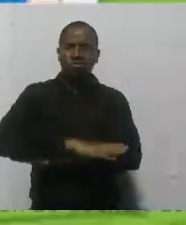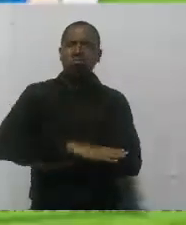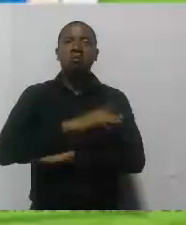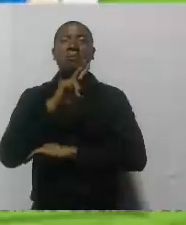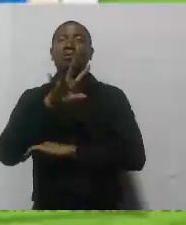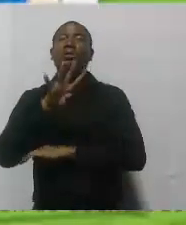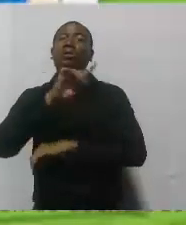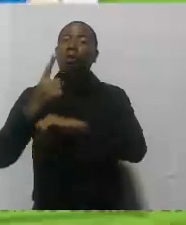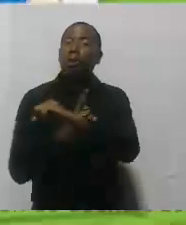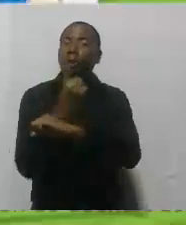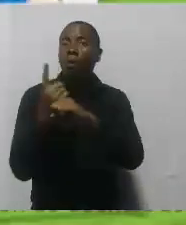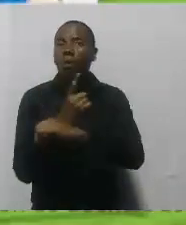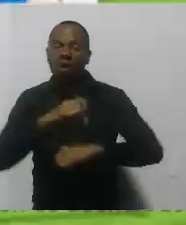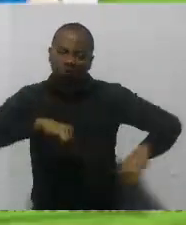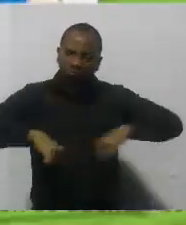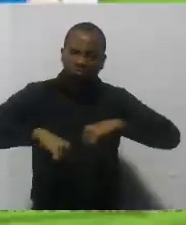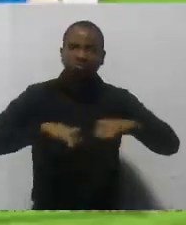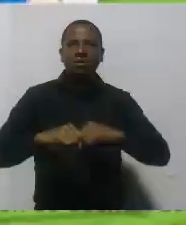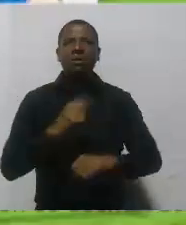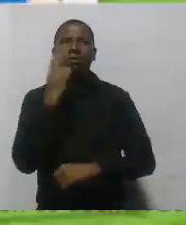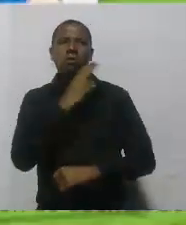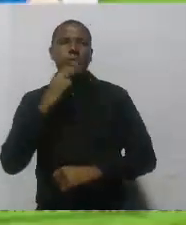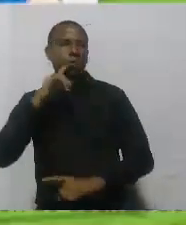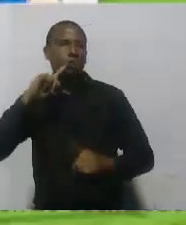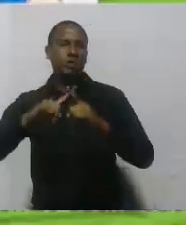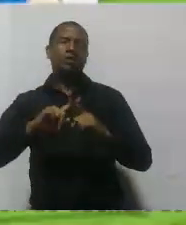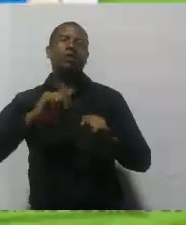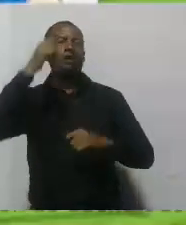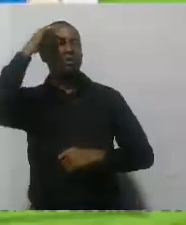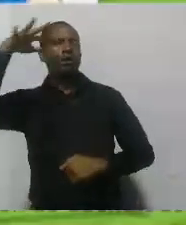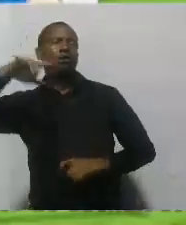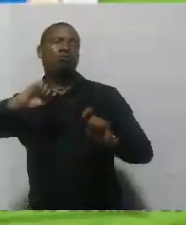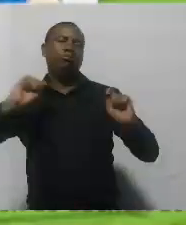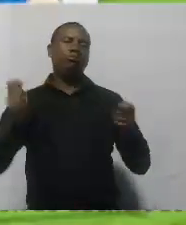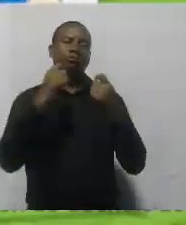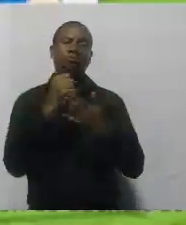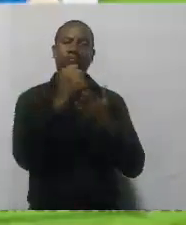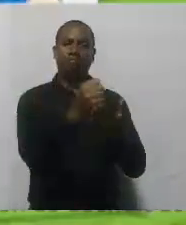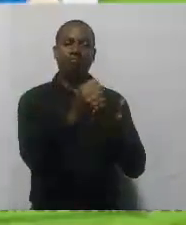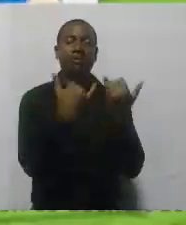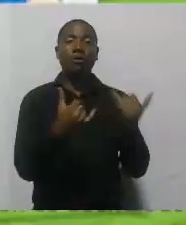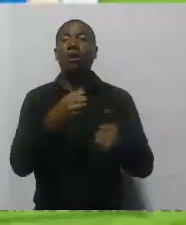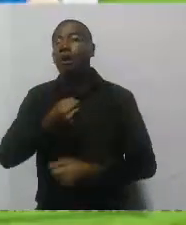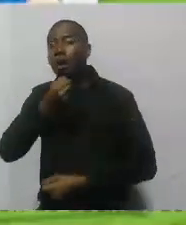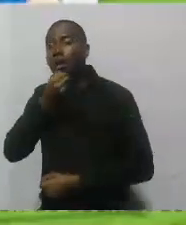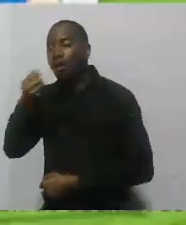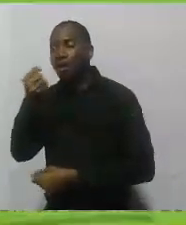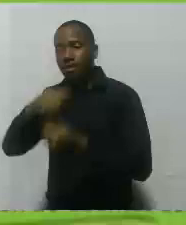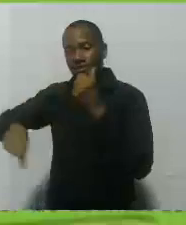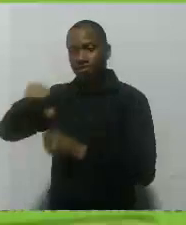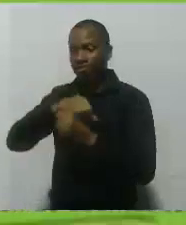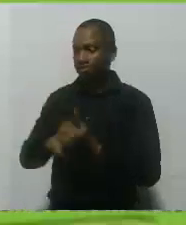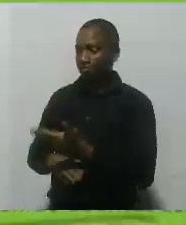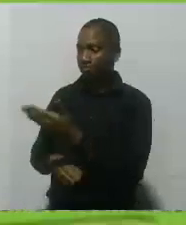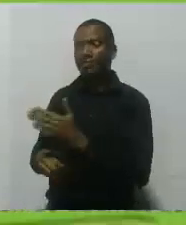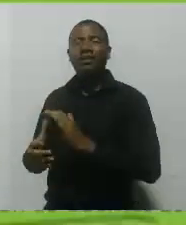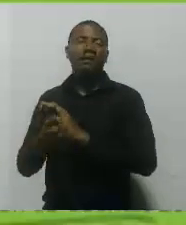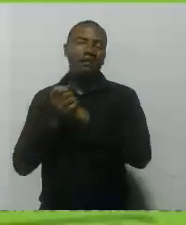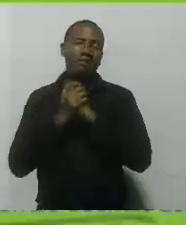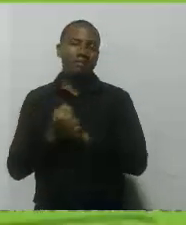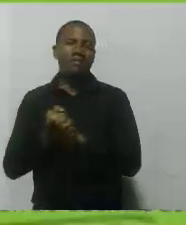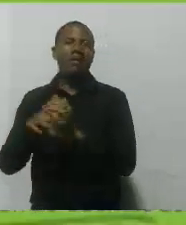especial comprometidos en que realmente podemos salvar a Cartagena. Muchas gracias. Y le voy a pasar el micrófono a mi amiga,